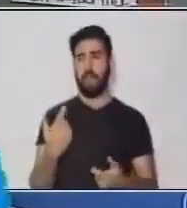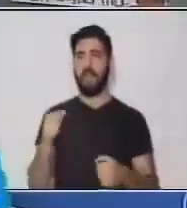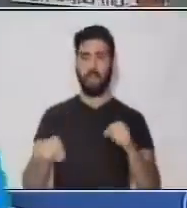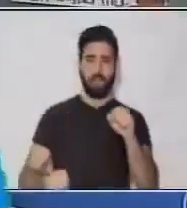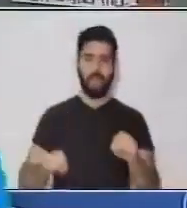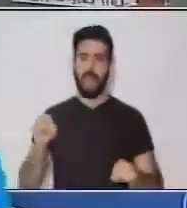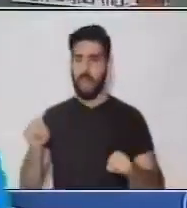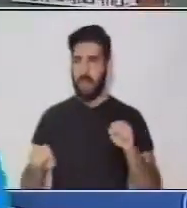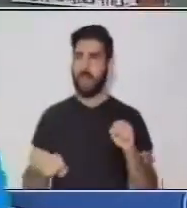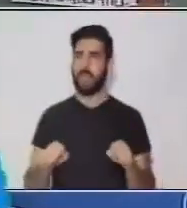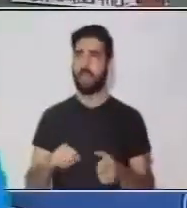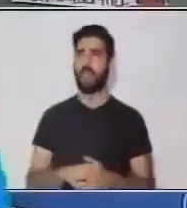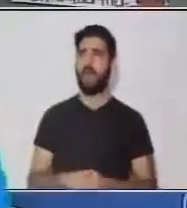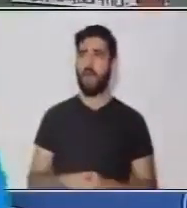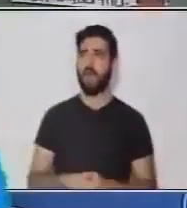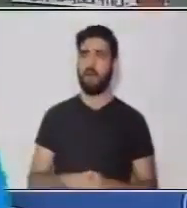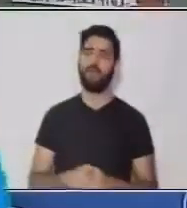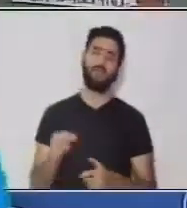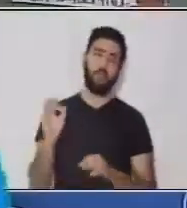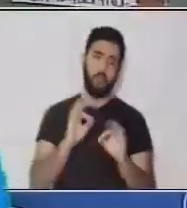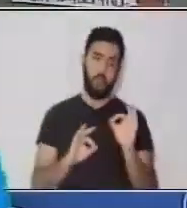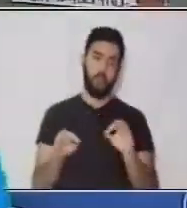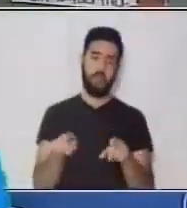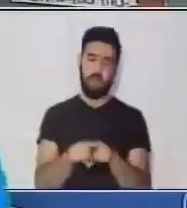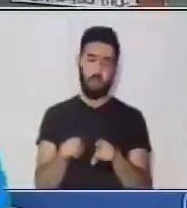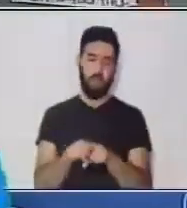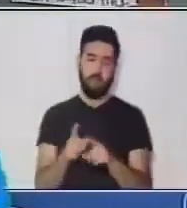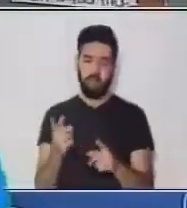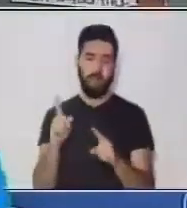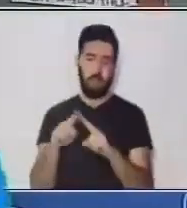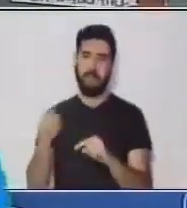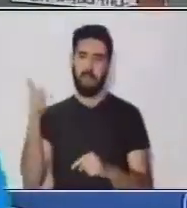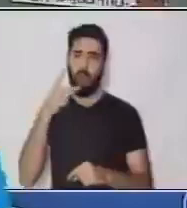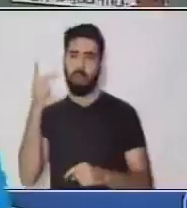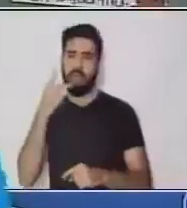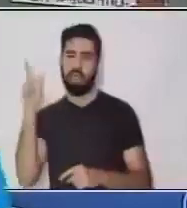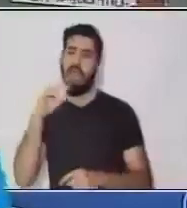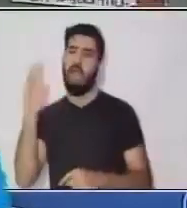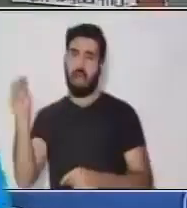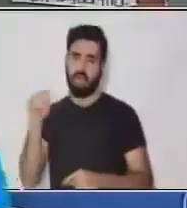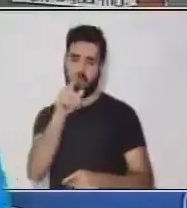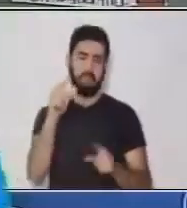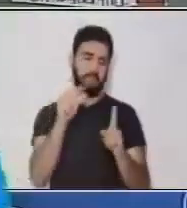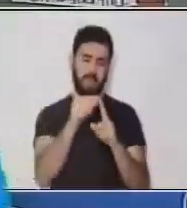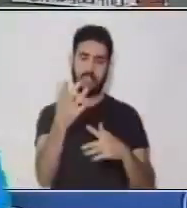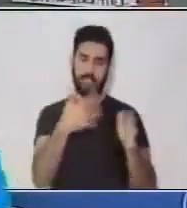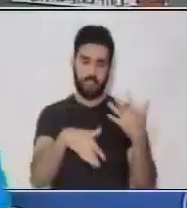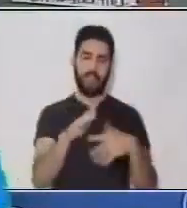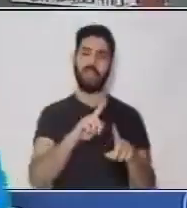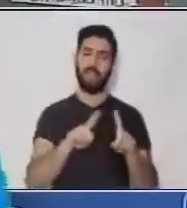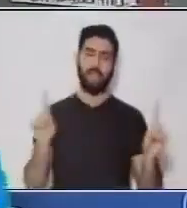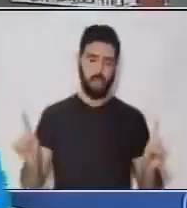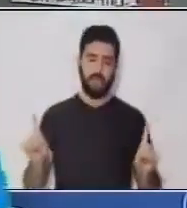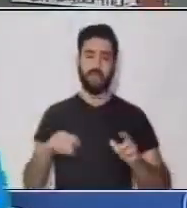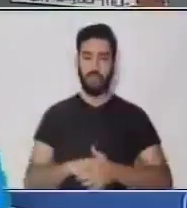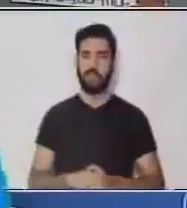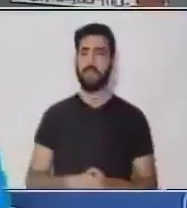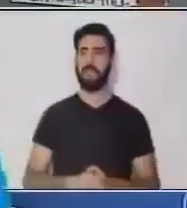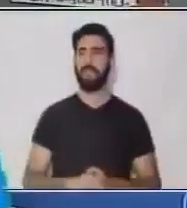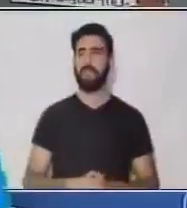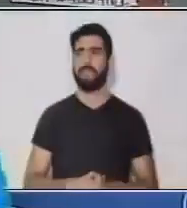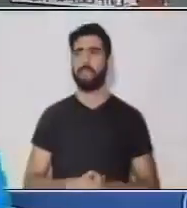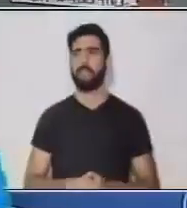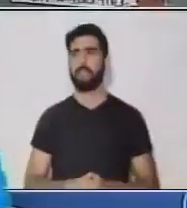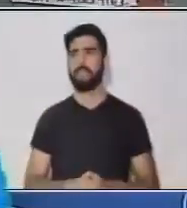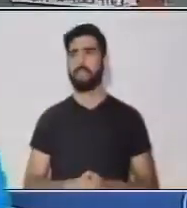decir... Se le pinchó la llanta a mi bicicleta... ¿Verdad? También un adulto en casa puede decir... Me tardé... Porque se le pinchó el